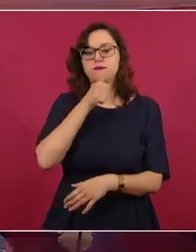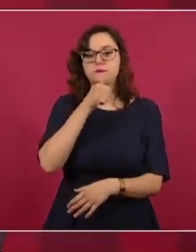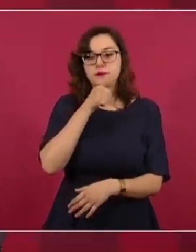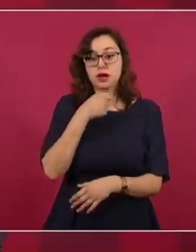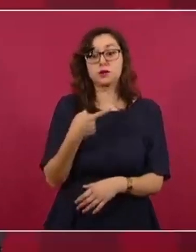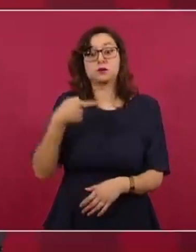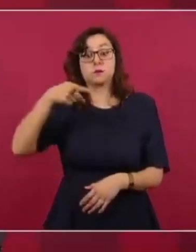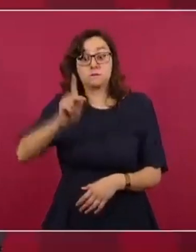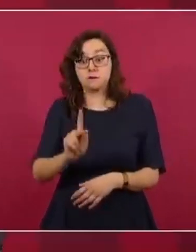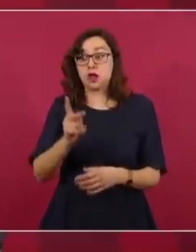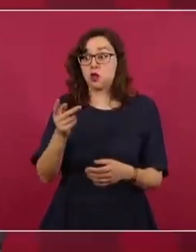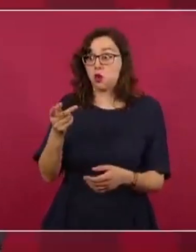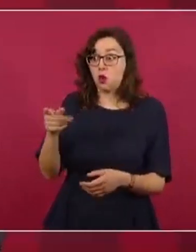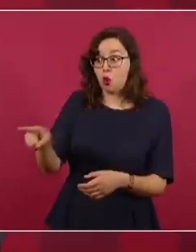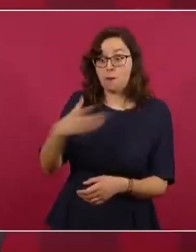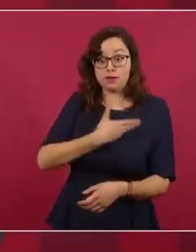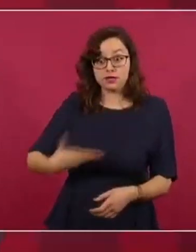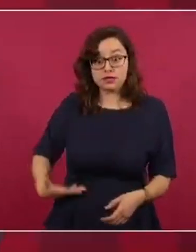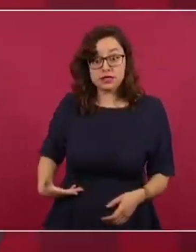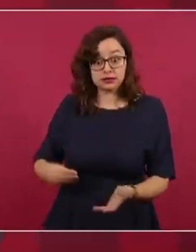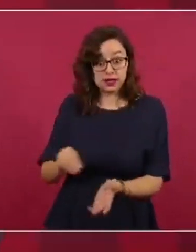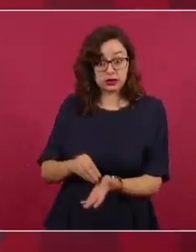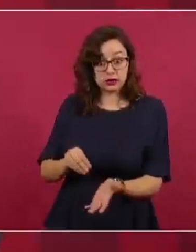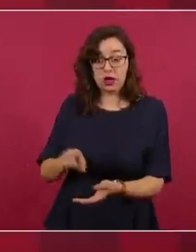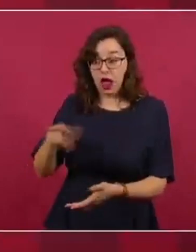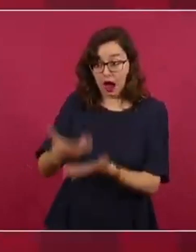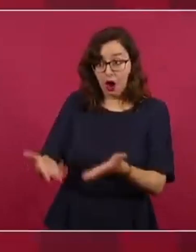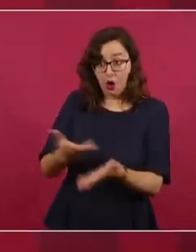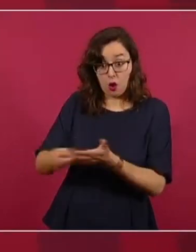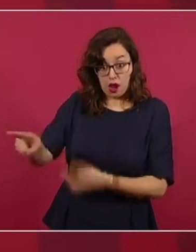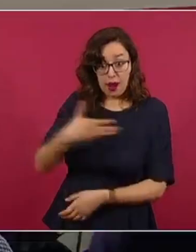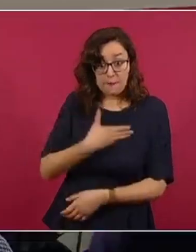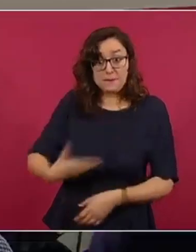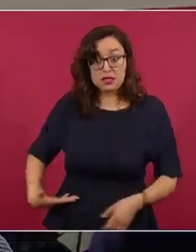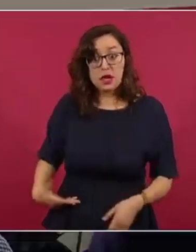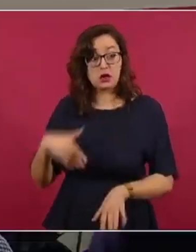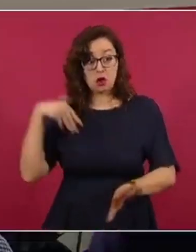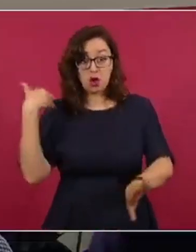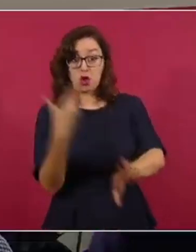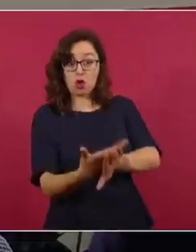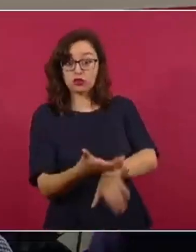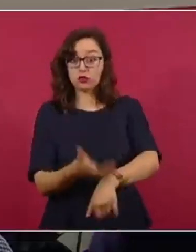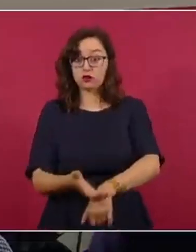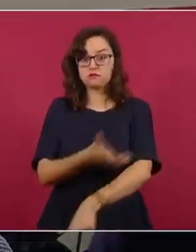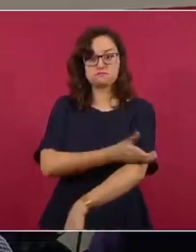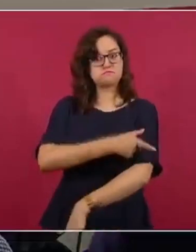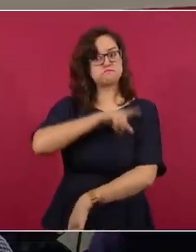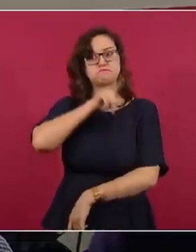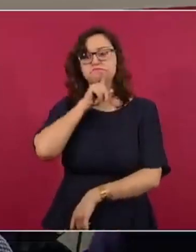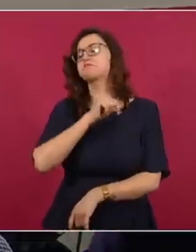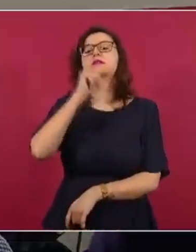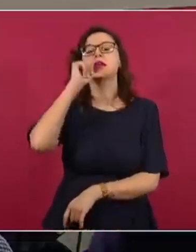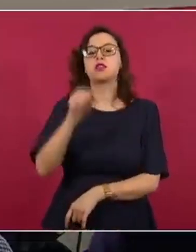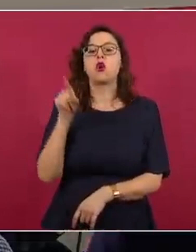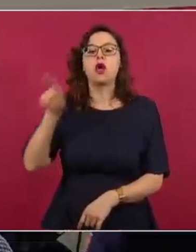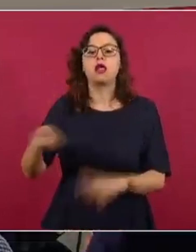por el actual presidente del Tribunal Federal de Reconciliación y arbitraje que termina su periodo de encargo el día